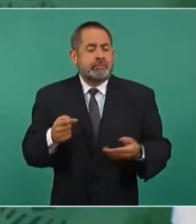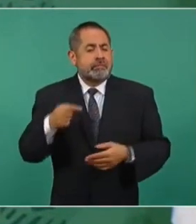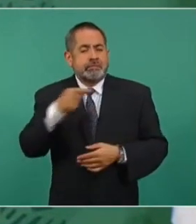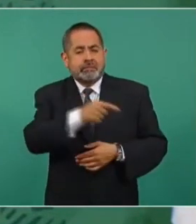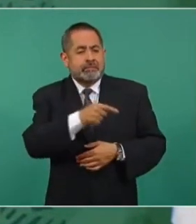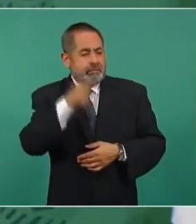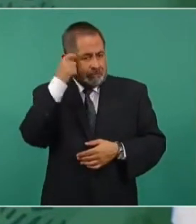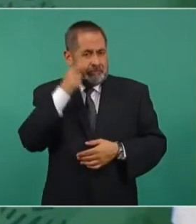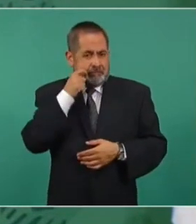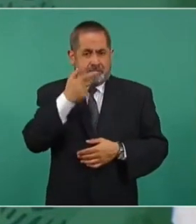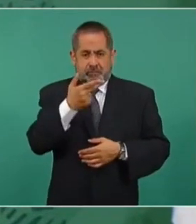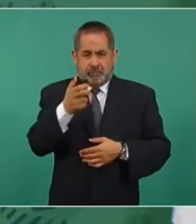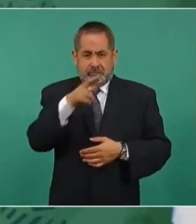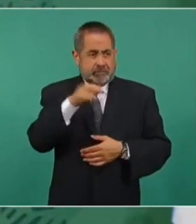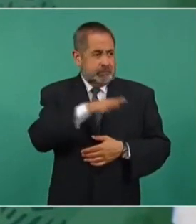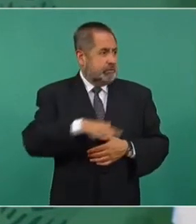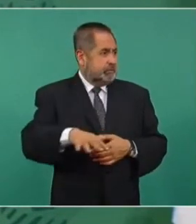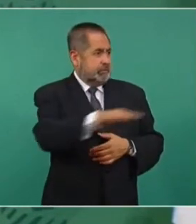Guerrero,